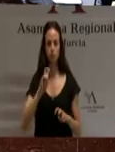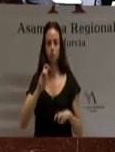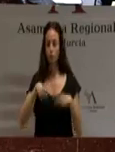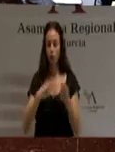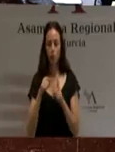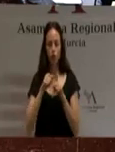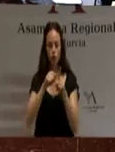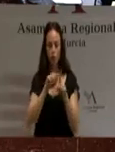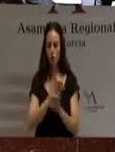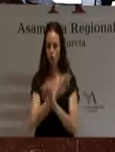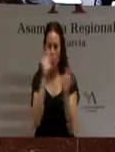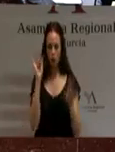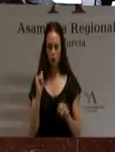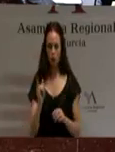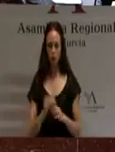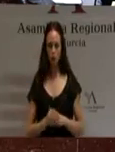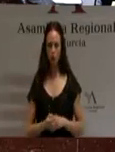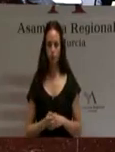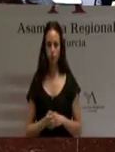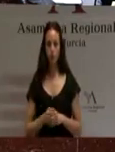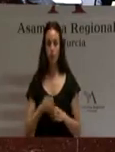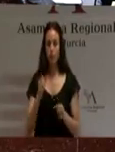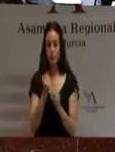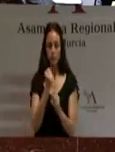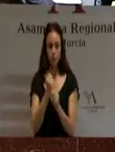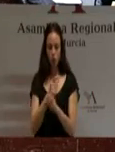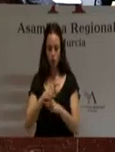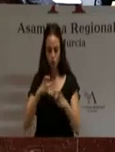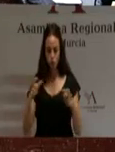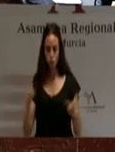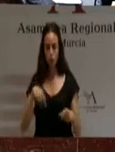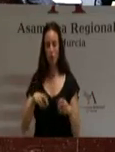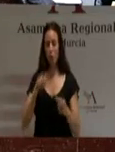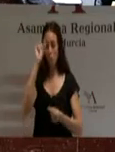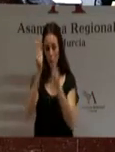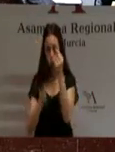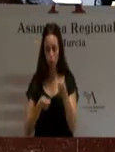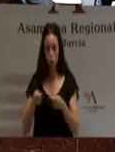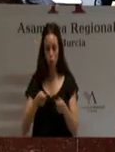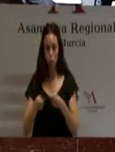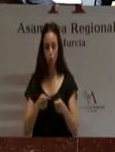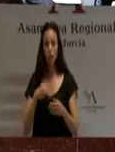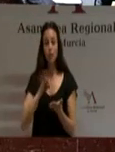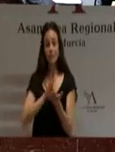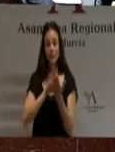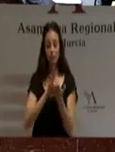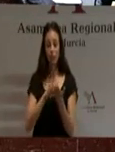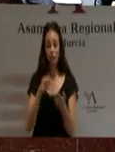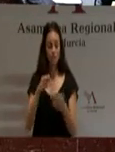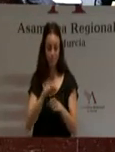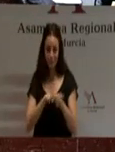objetivo claro. La creación de empleo, el control presupuestario y el mantenimiento de los servicios esenciales.